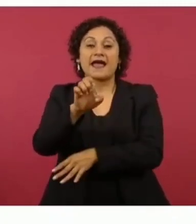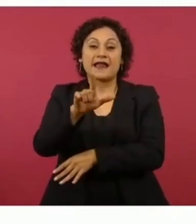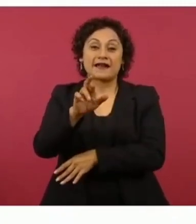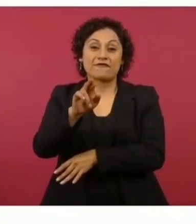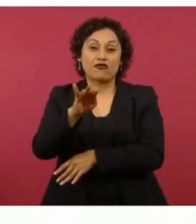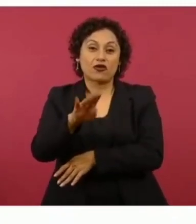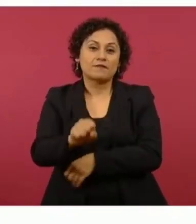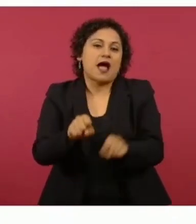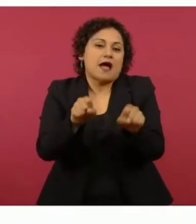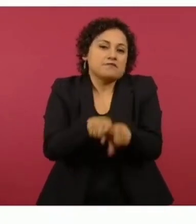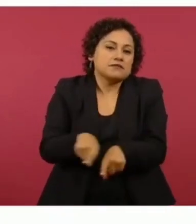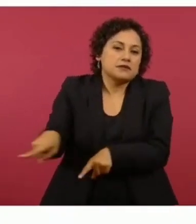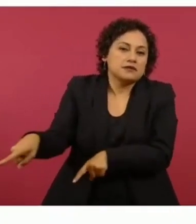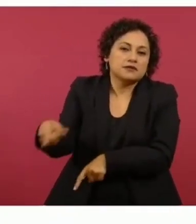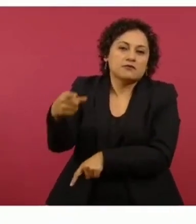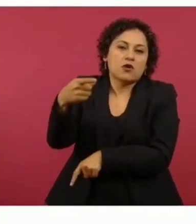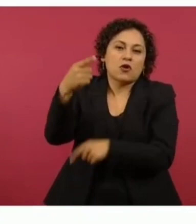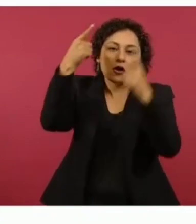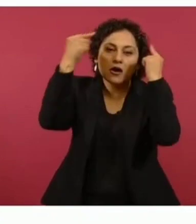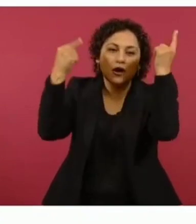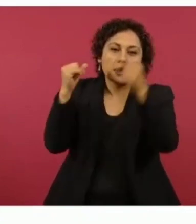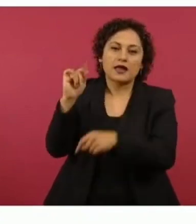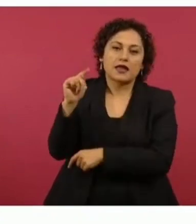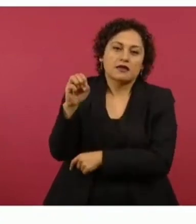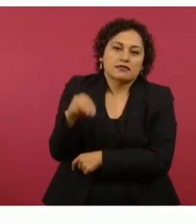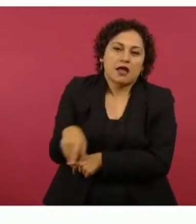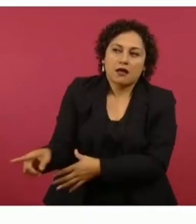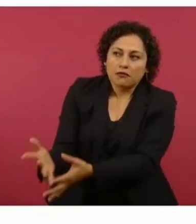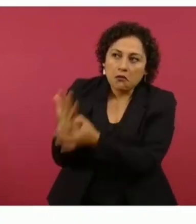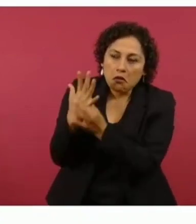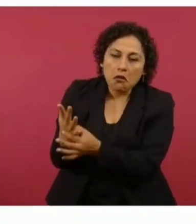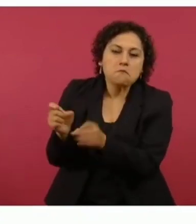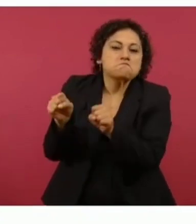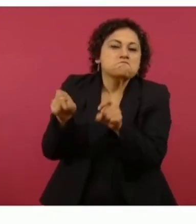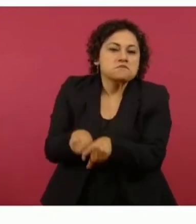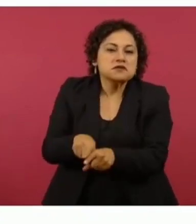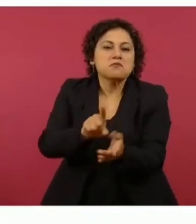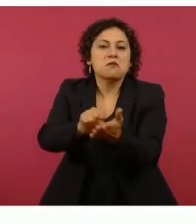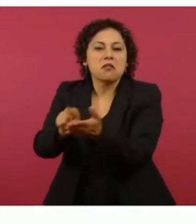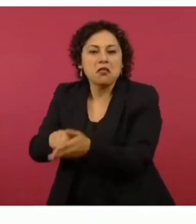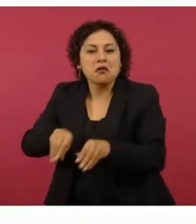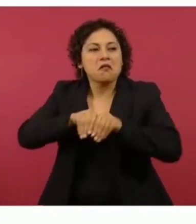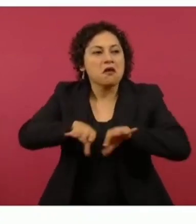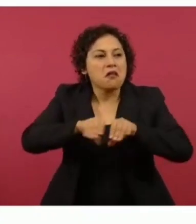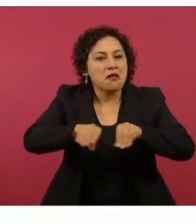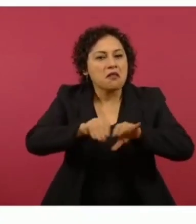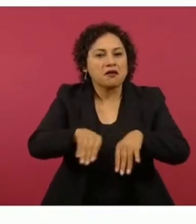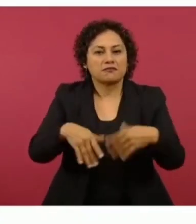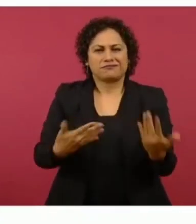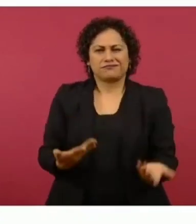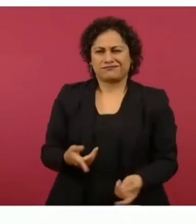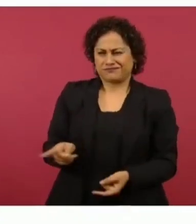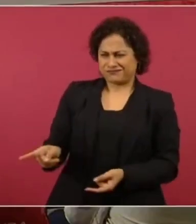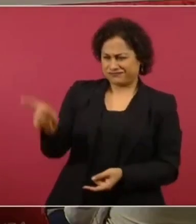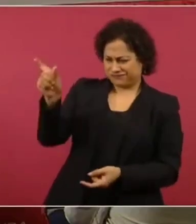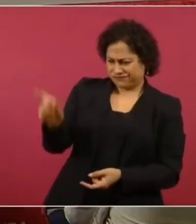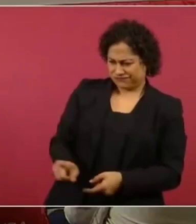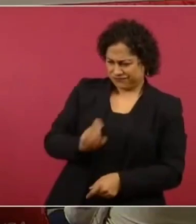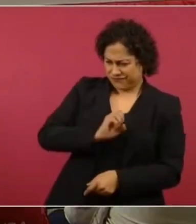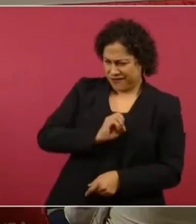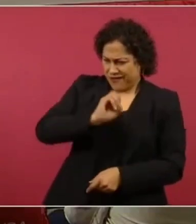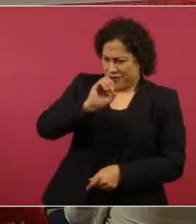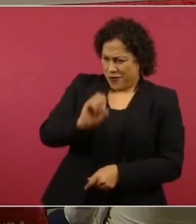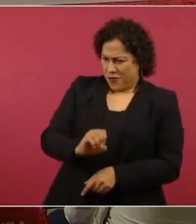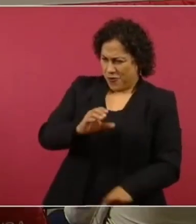también anda publicando puras mentiras y agresiones, mucho odio en su cuenta de Twitter contra el